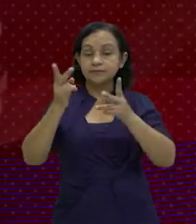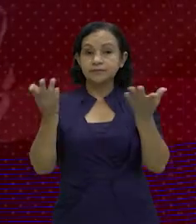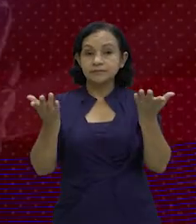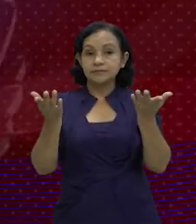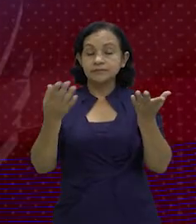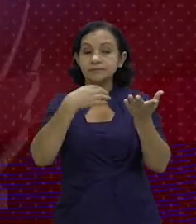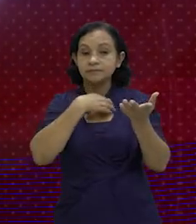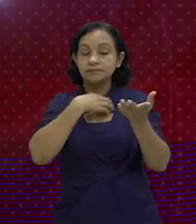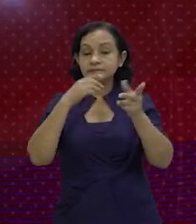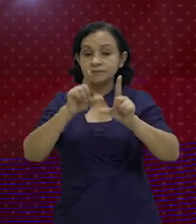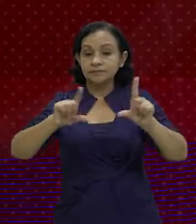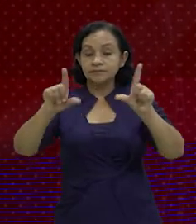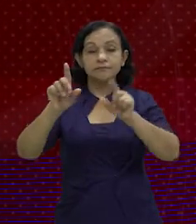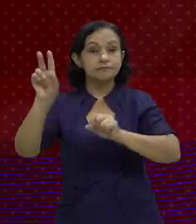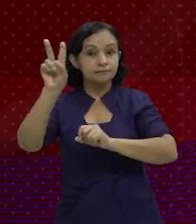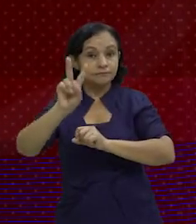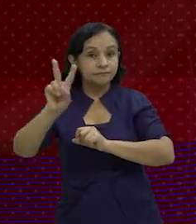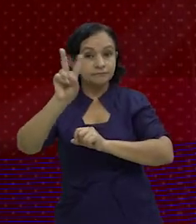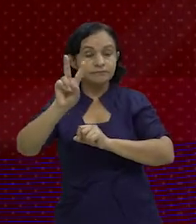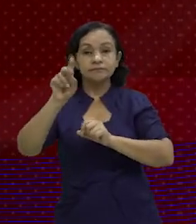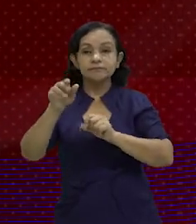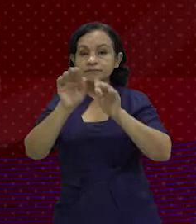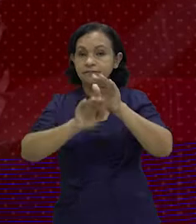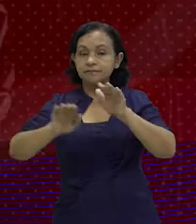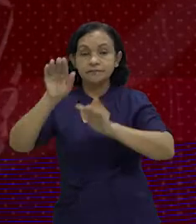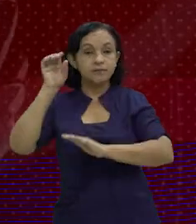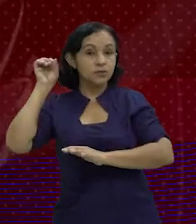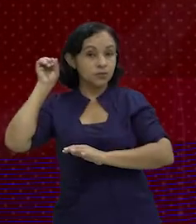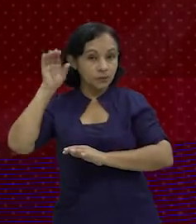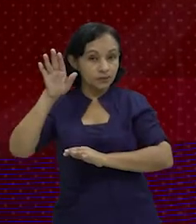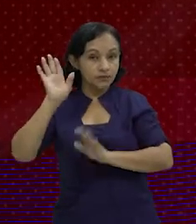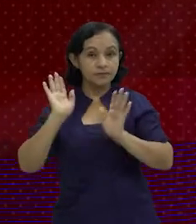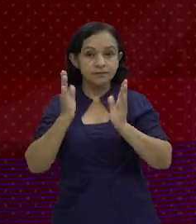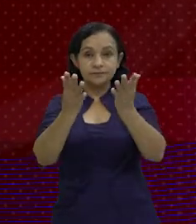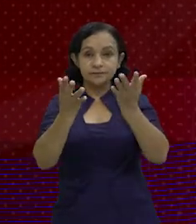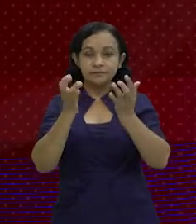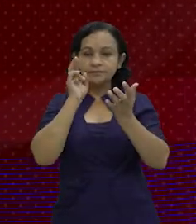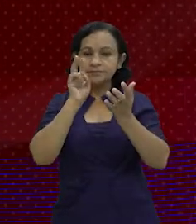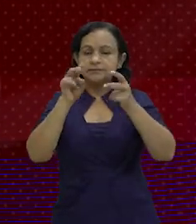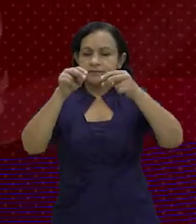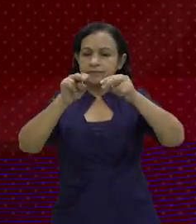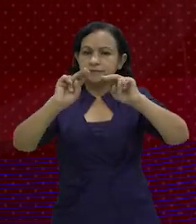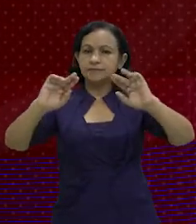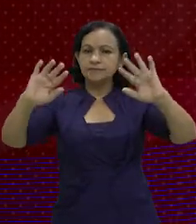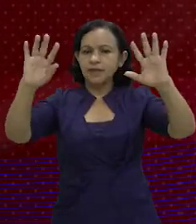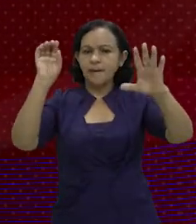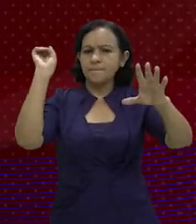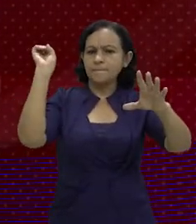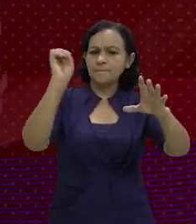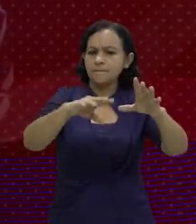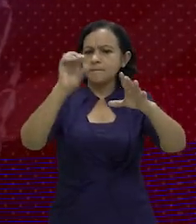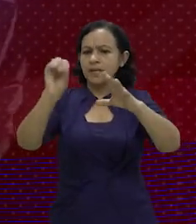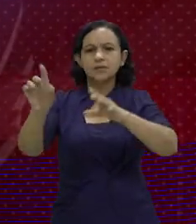todo donde ponemos nuestra área verde. Y es un destino verde, sobre todo turístico, que lo que queremos ver es naturaleza y no